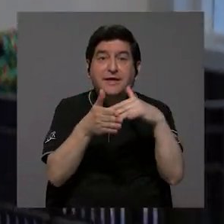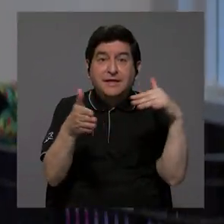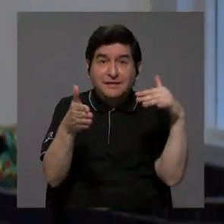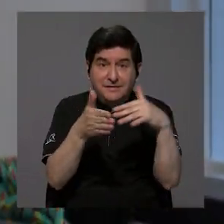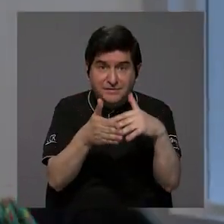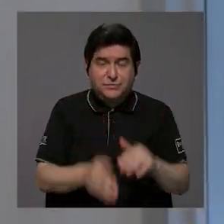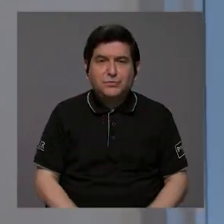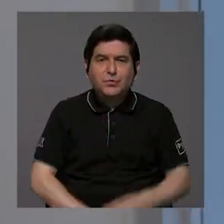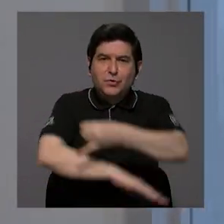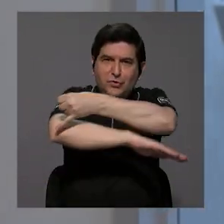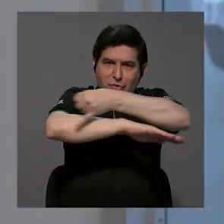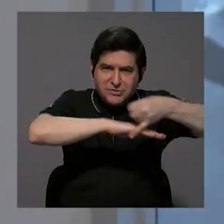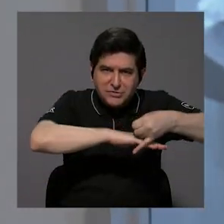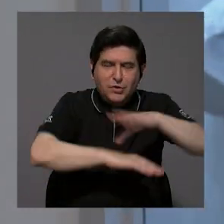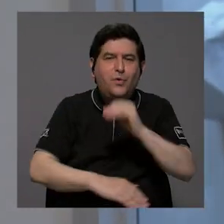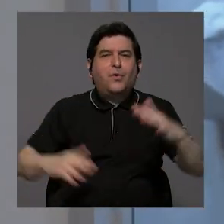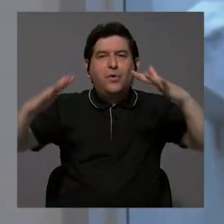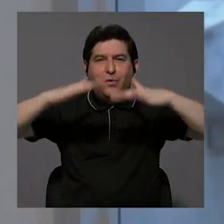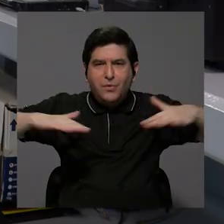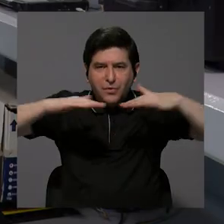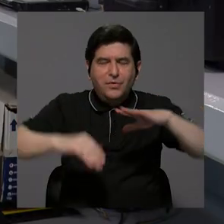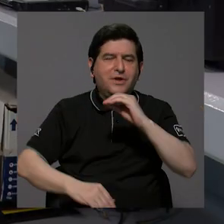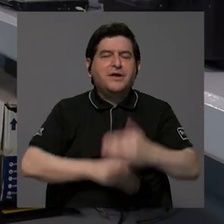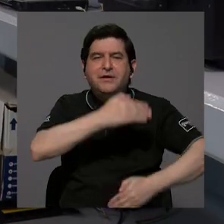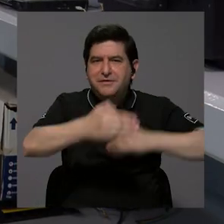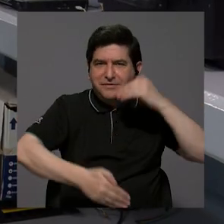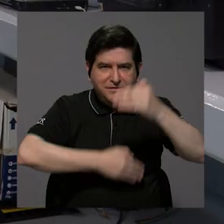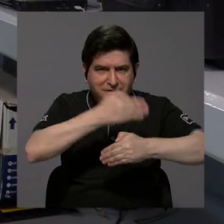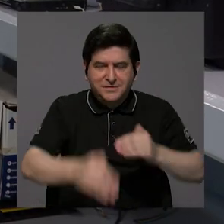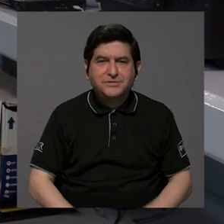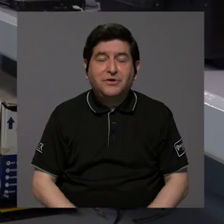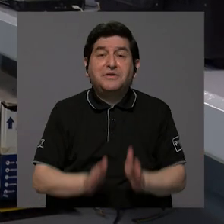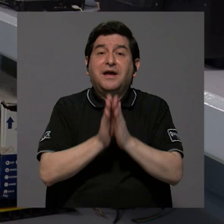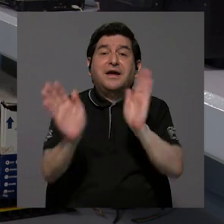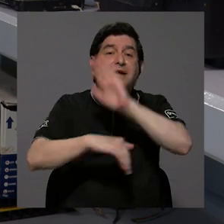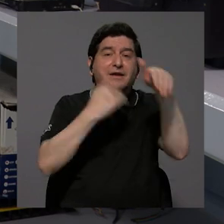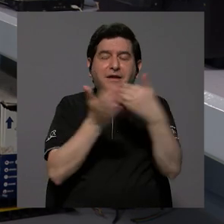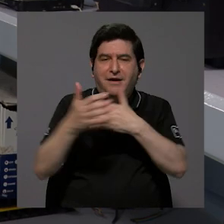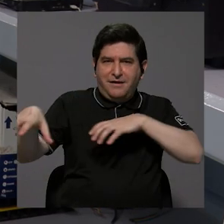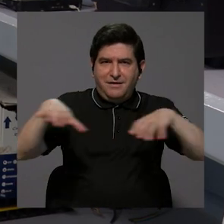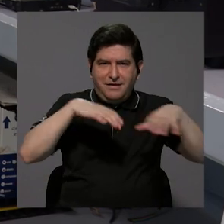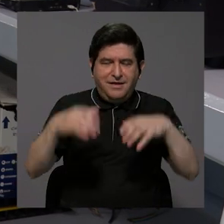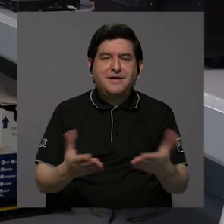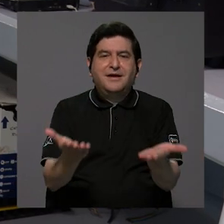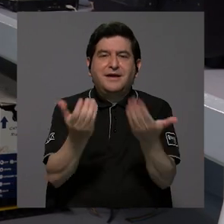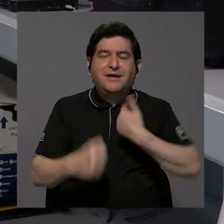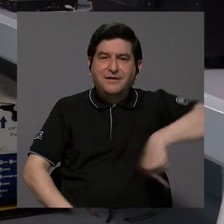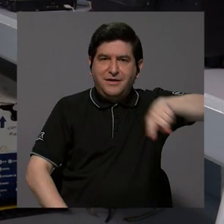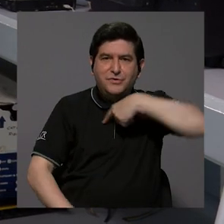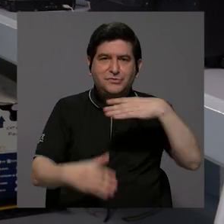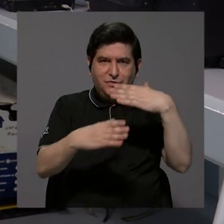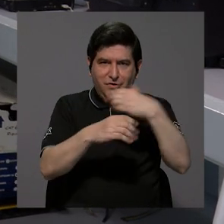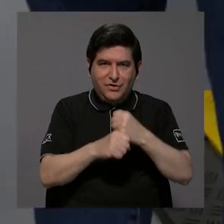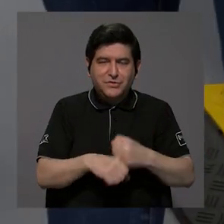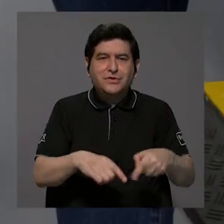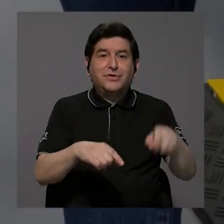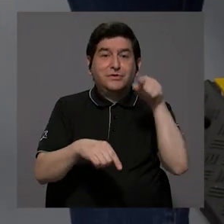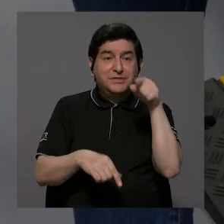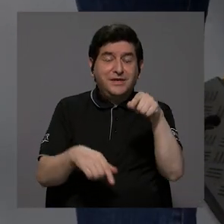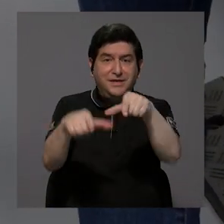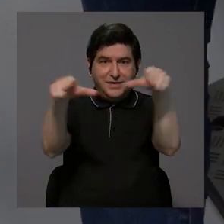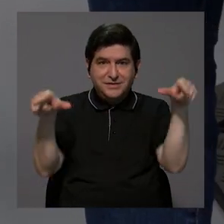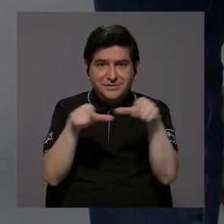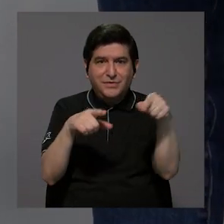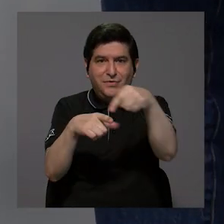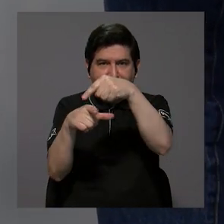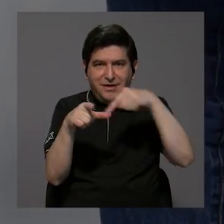tanto de ingeniería, como de ecología, como de gestión y en general de todas las actividades que quisiéramos realizar en un espacio como el